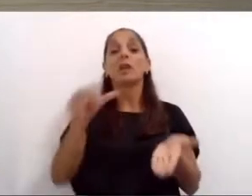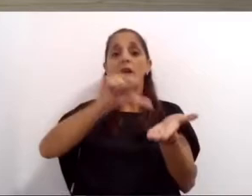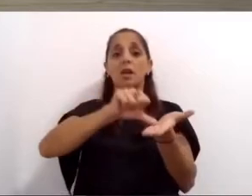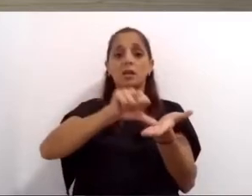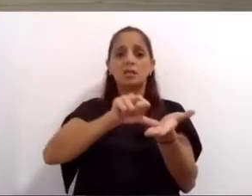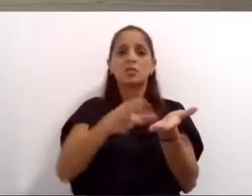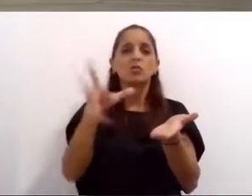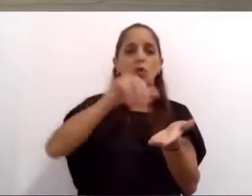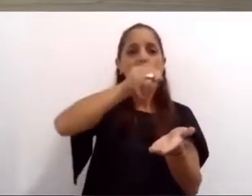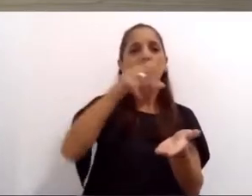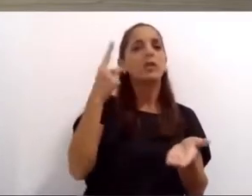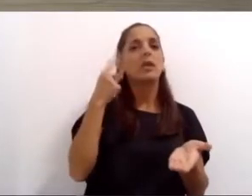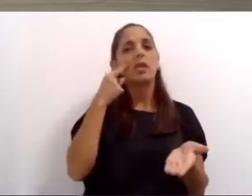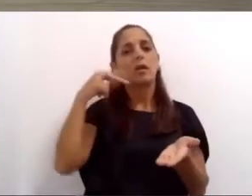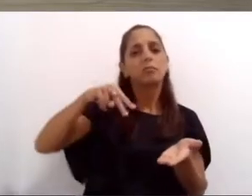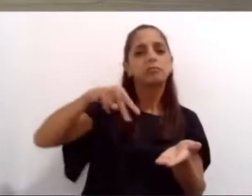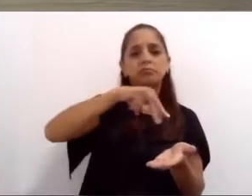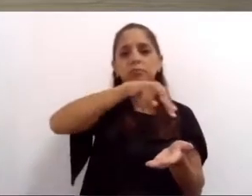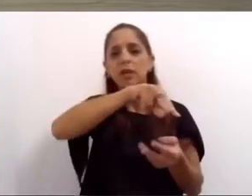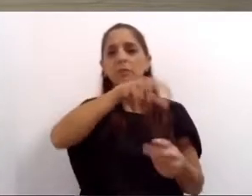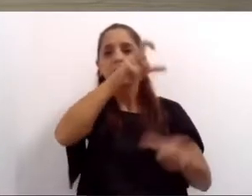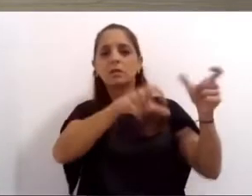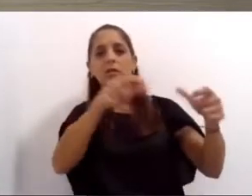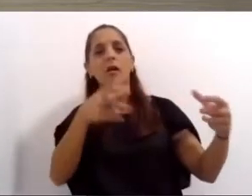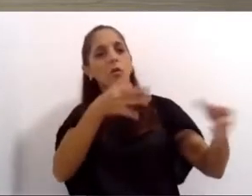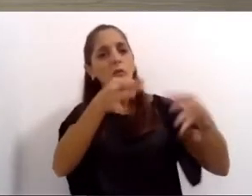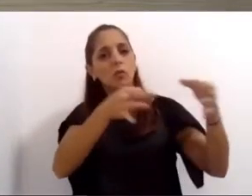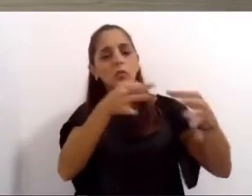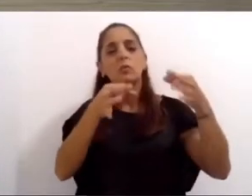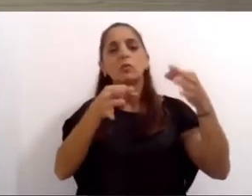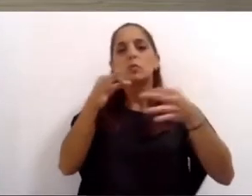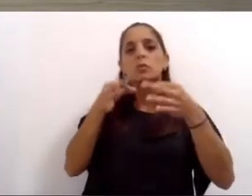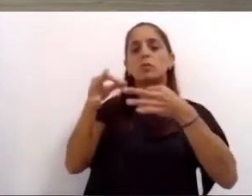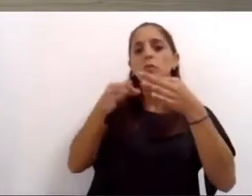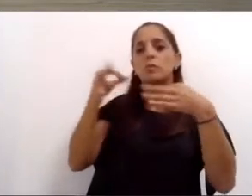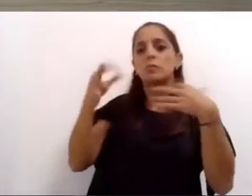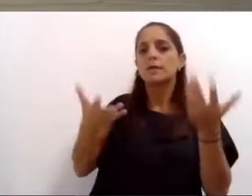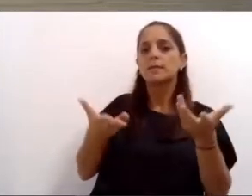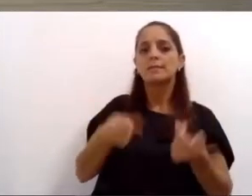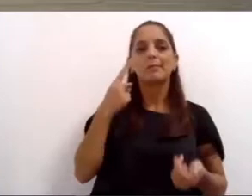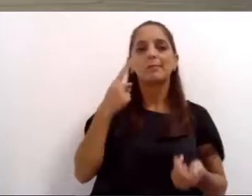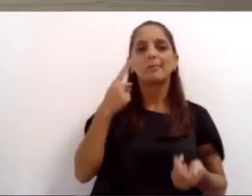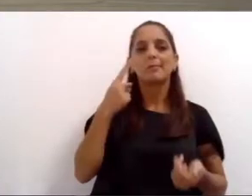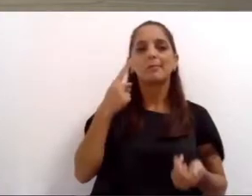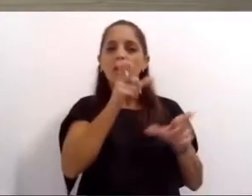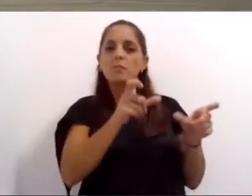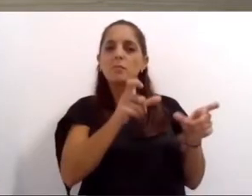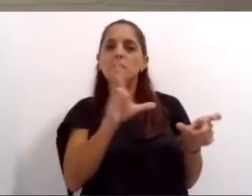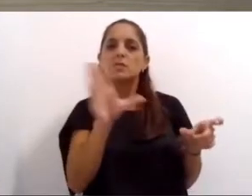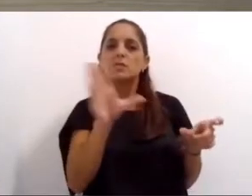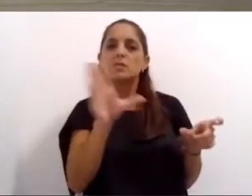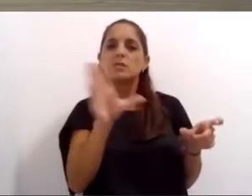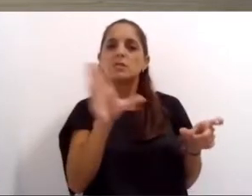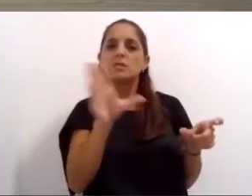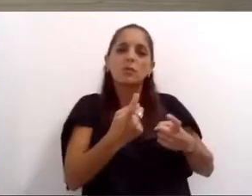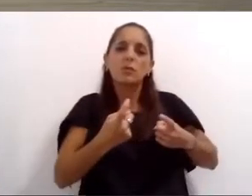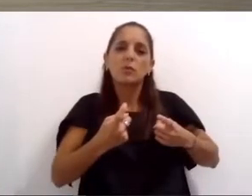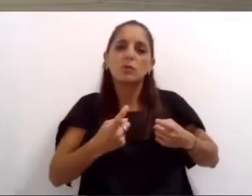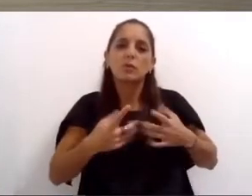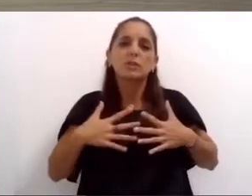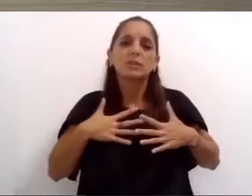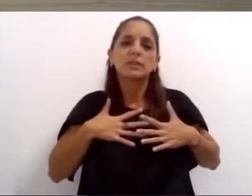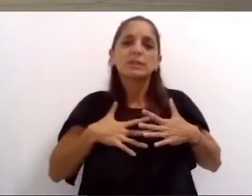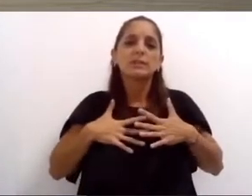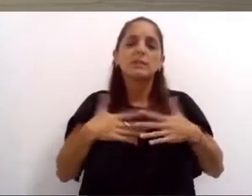centro, en los barrios, en las zonas más vulnerables, si algo percibo es la necesidad que tenemos de sacudirnos de una vez